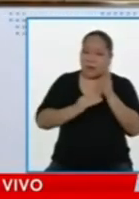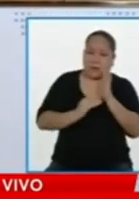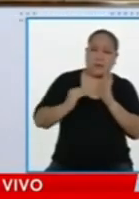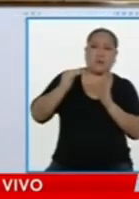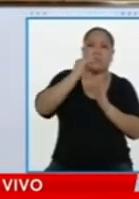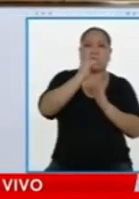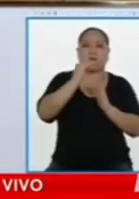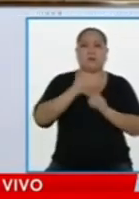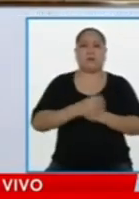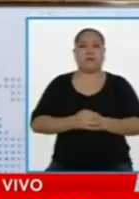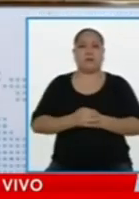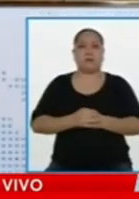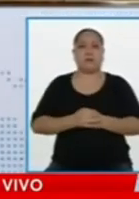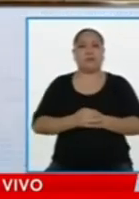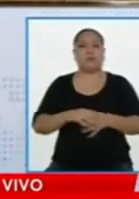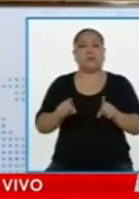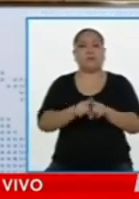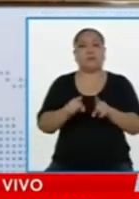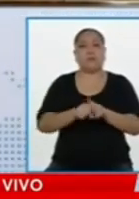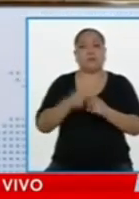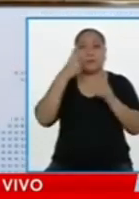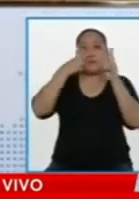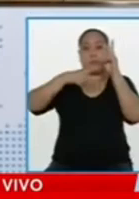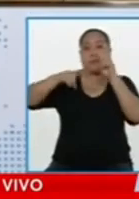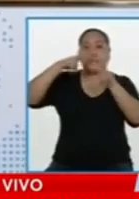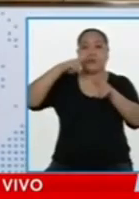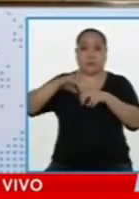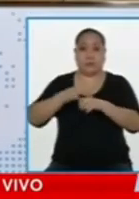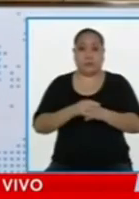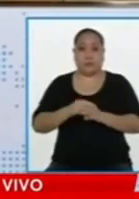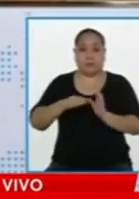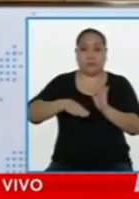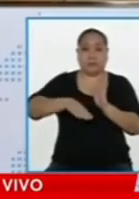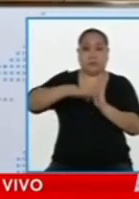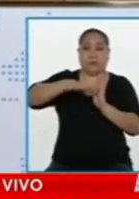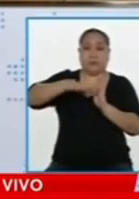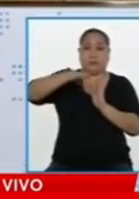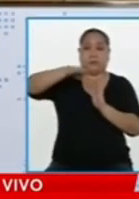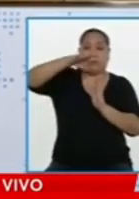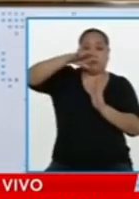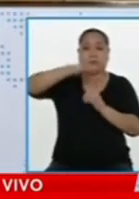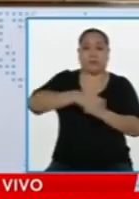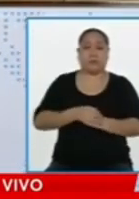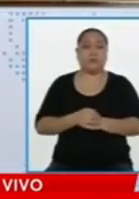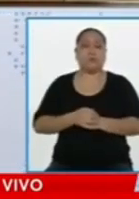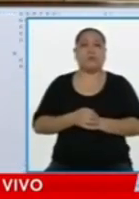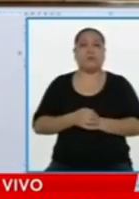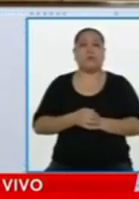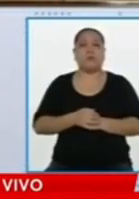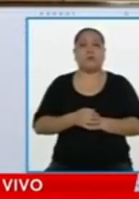es la prueba rápida. No hay nada nuevo de ventiladores.